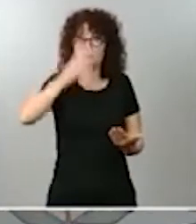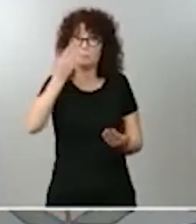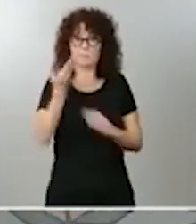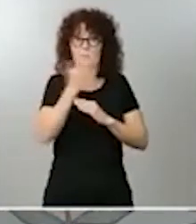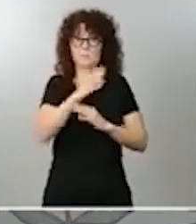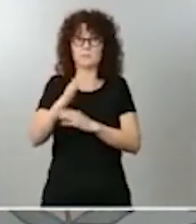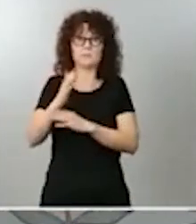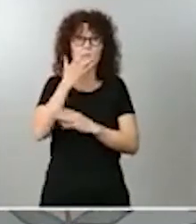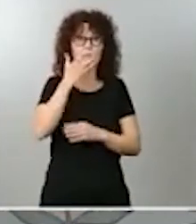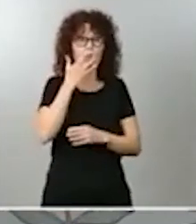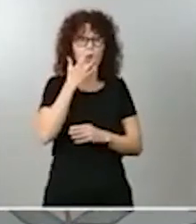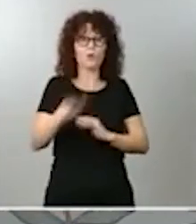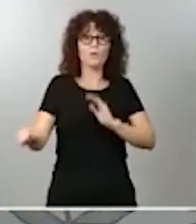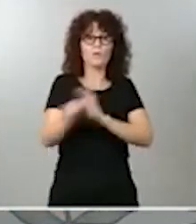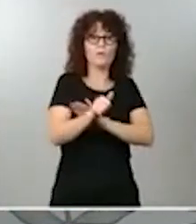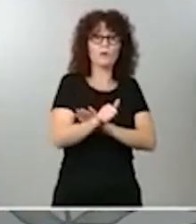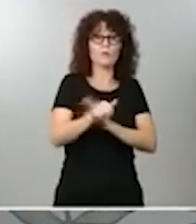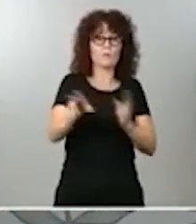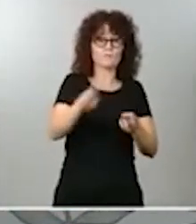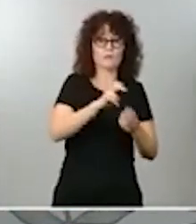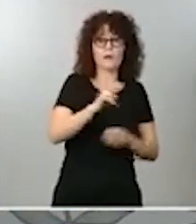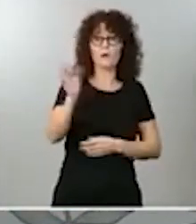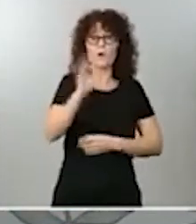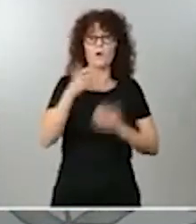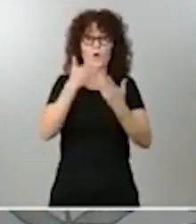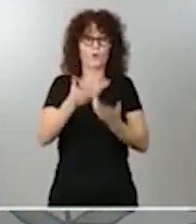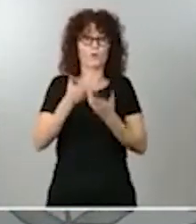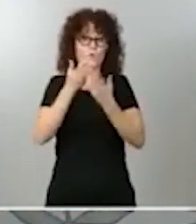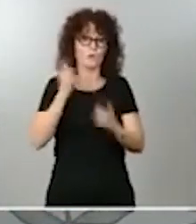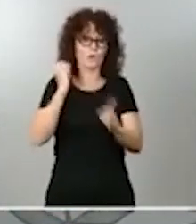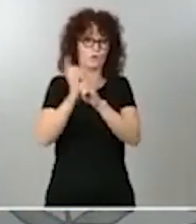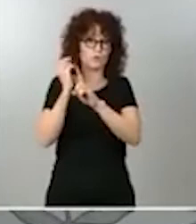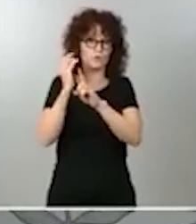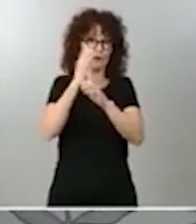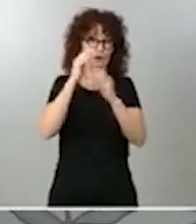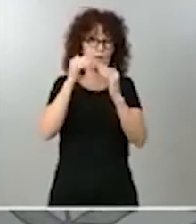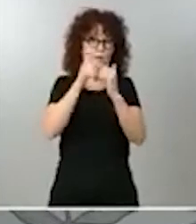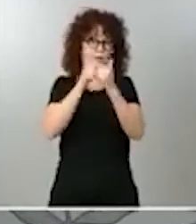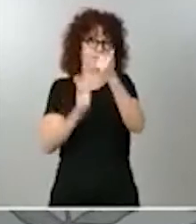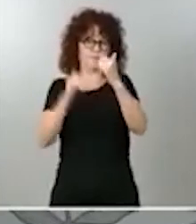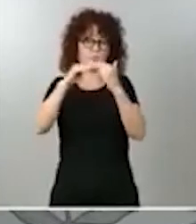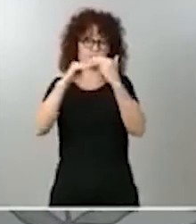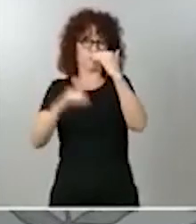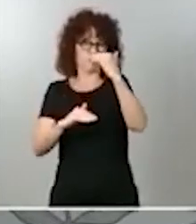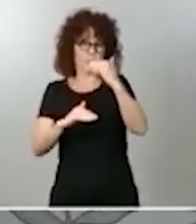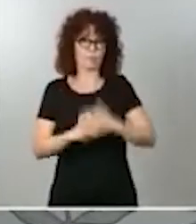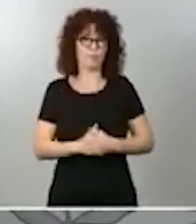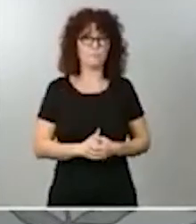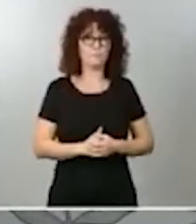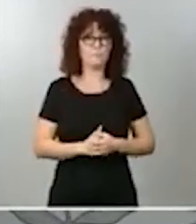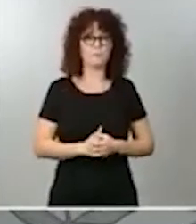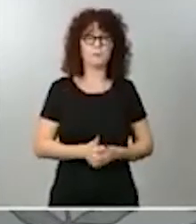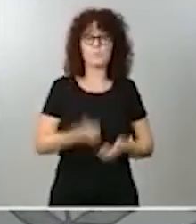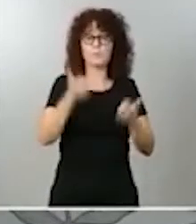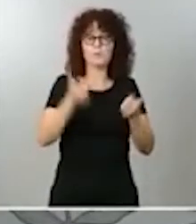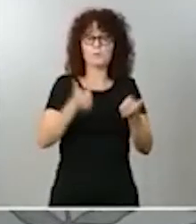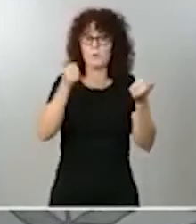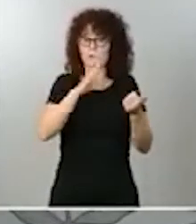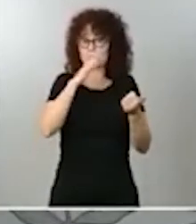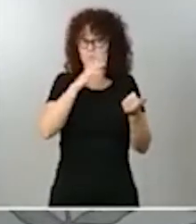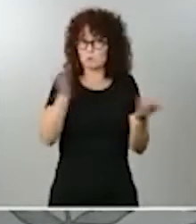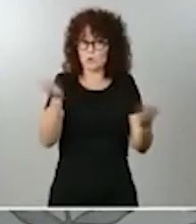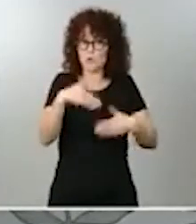fraude fiscal o la lucha contra la desigualdad. No hay ninguna otra razón. En relación con la segunda